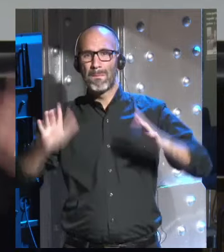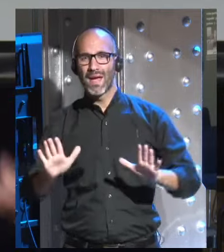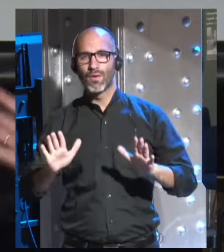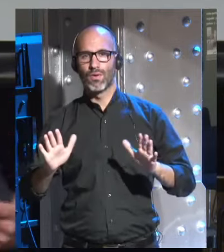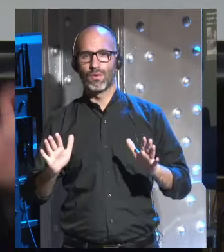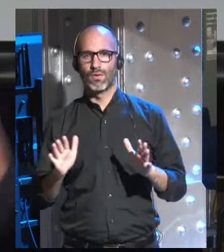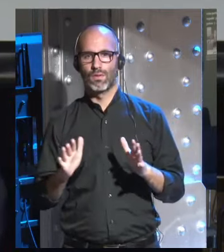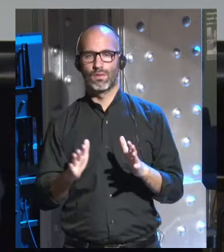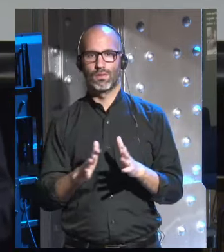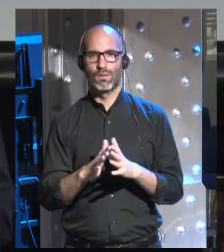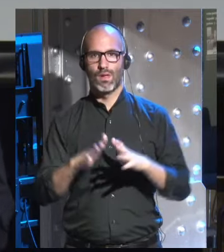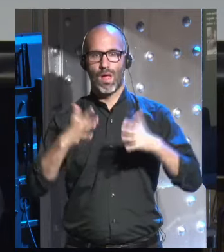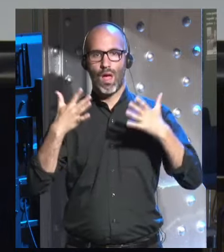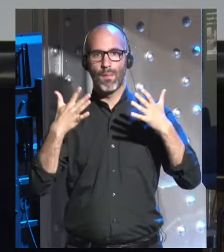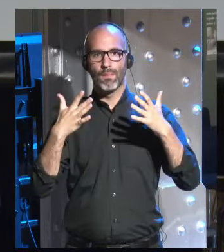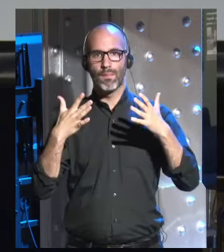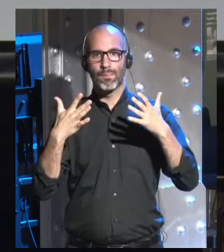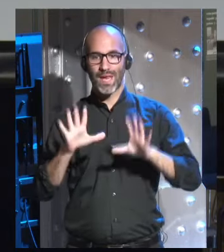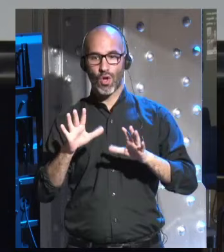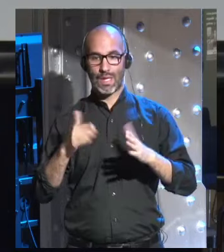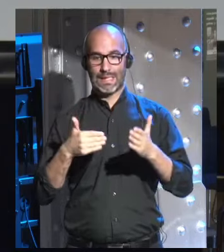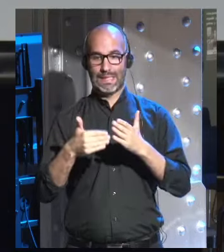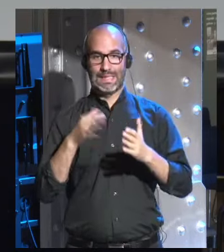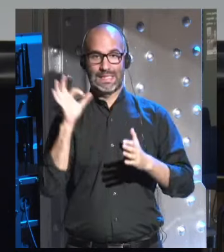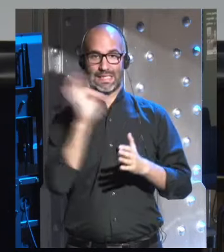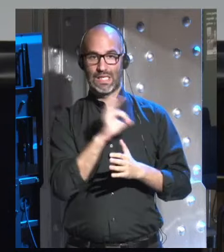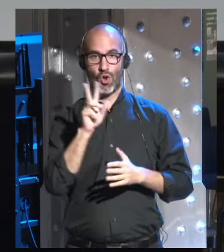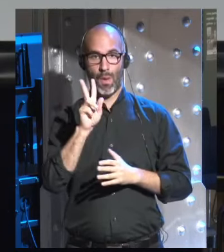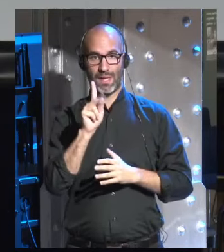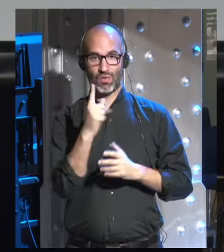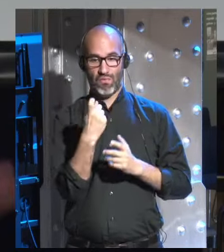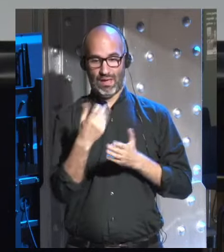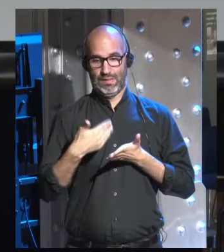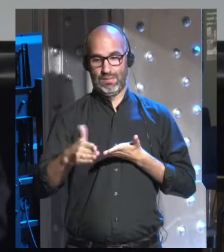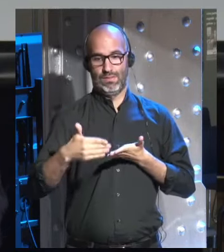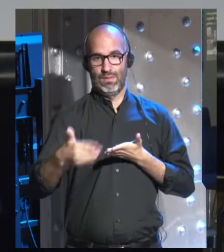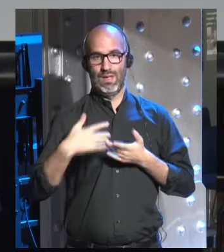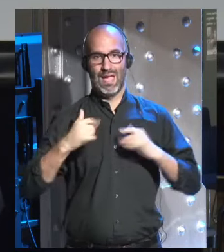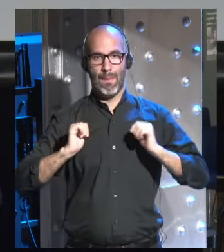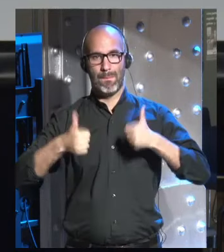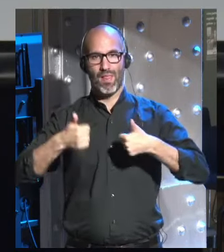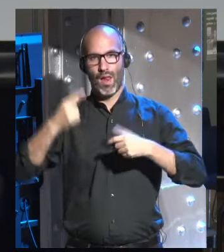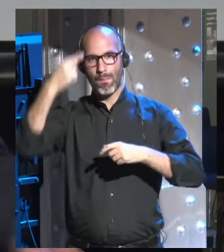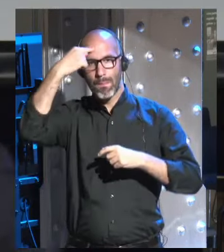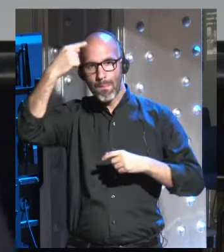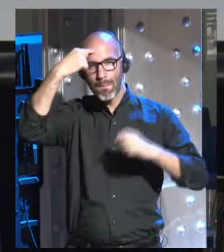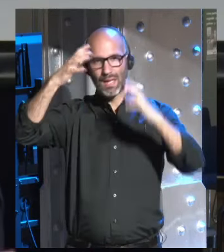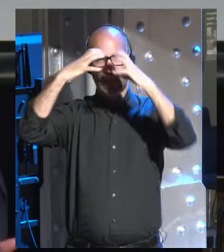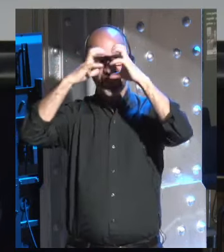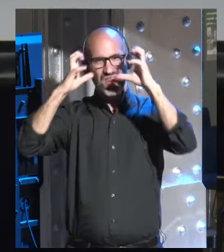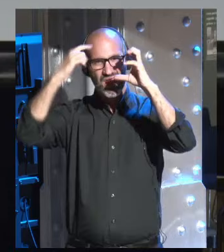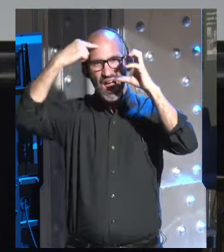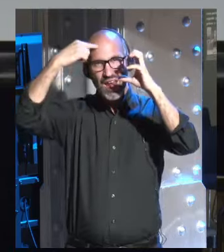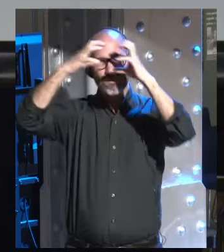en el resto de este siglo empezaremos a cambiar nuestros cuerpos nuestros cerebros nuestras mentes